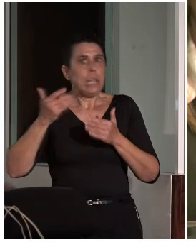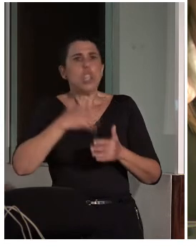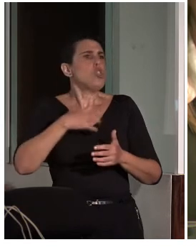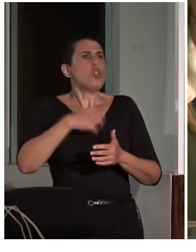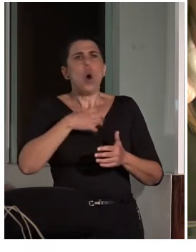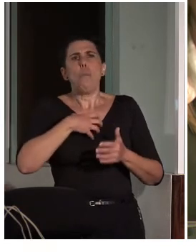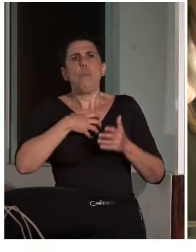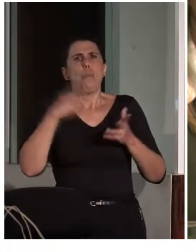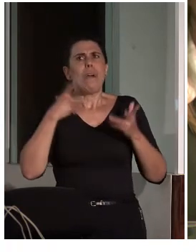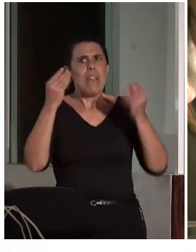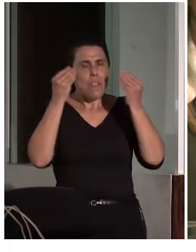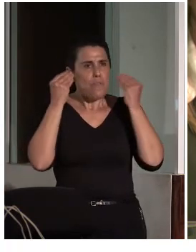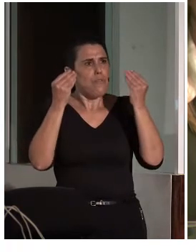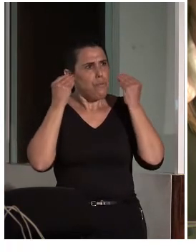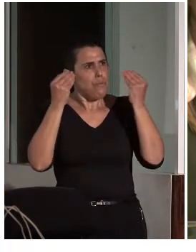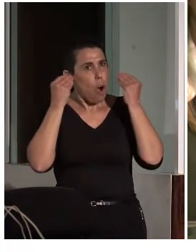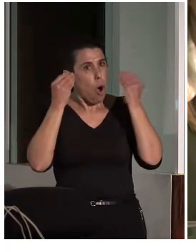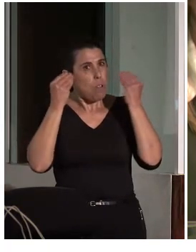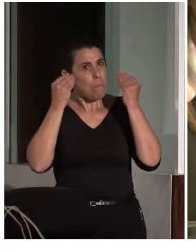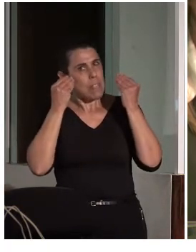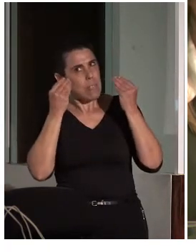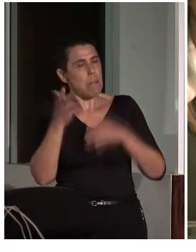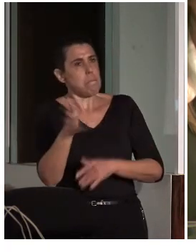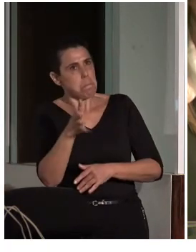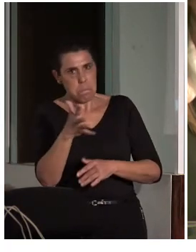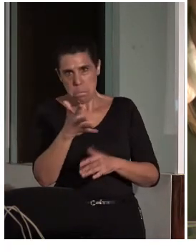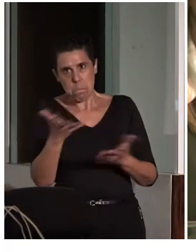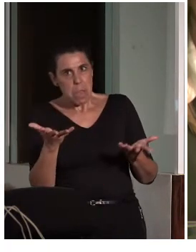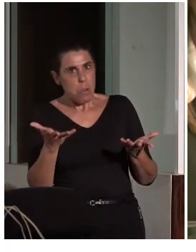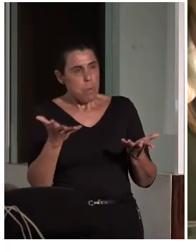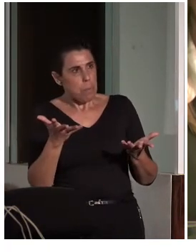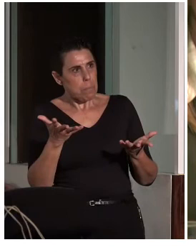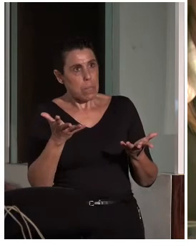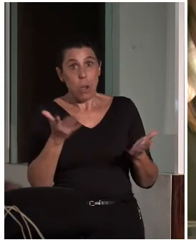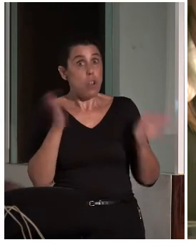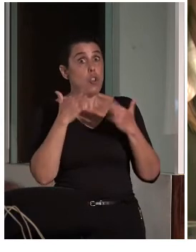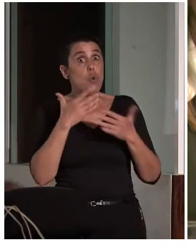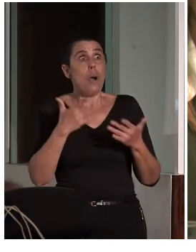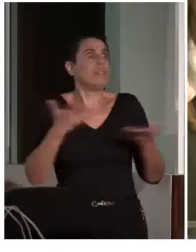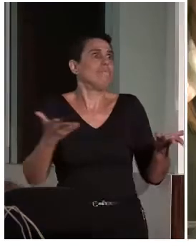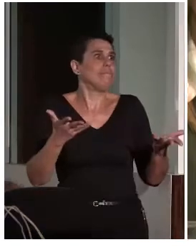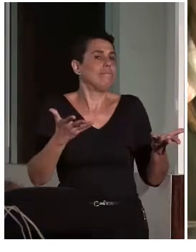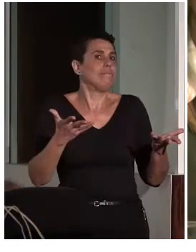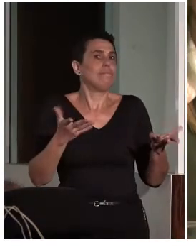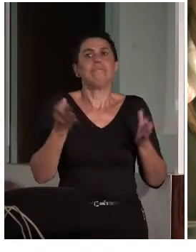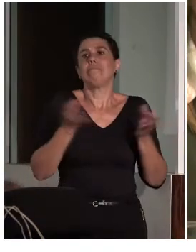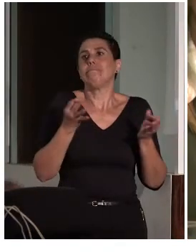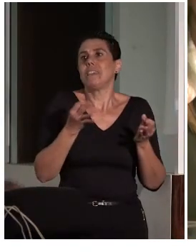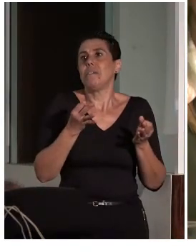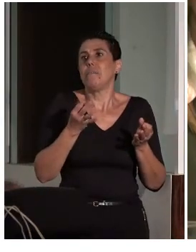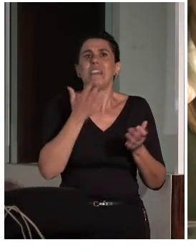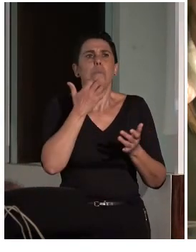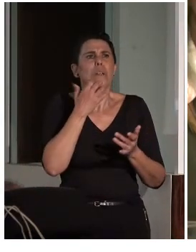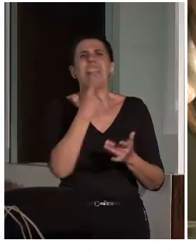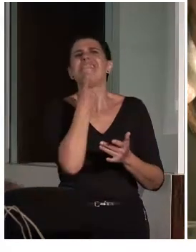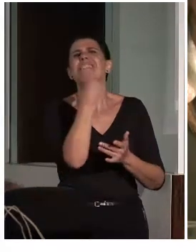medianamente aceptable, tienen dificultades para entender explicaciones de, por ejemplo, el